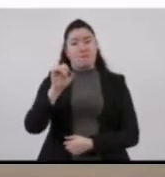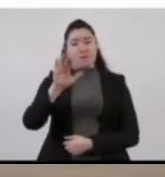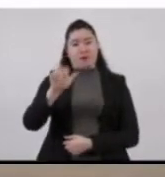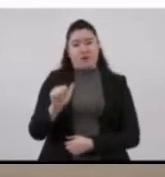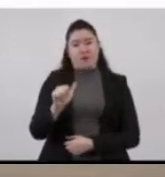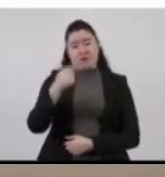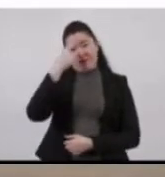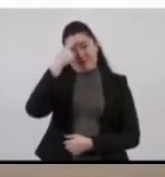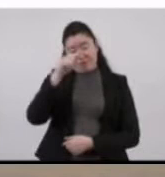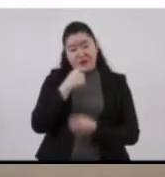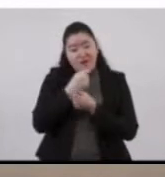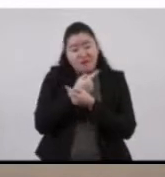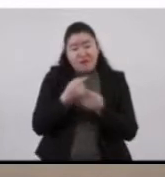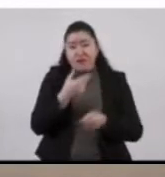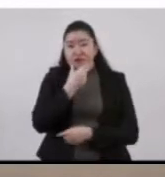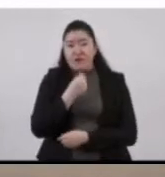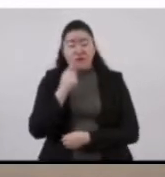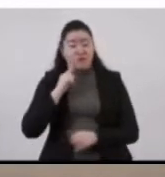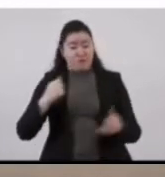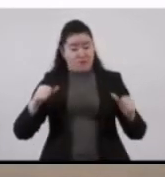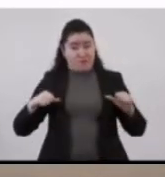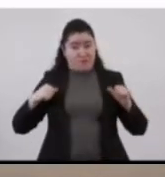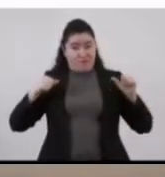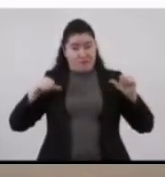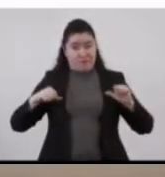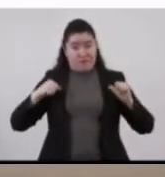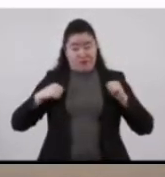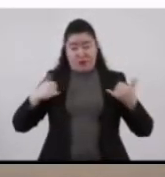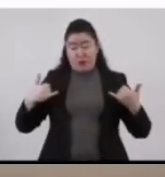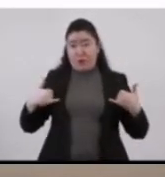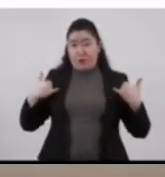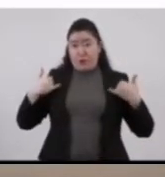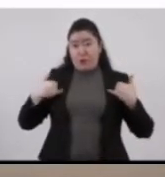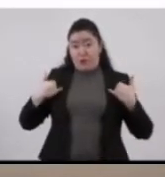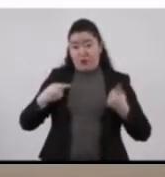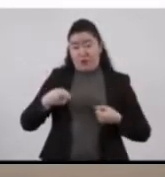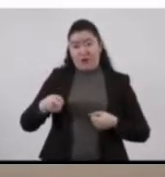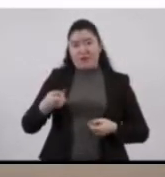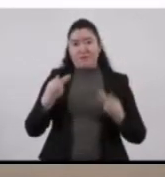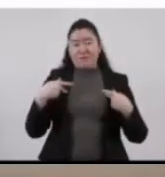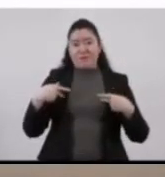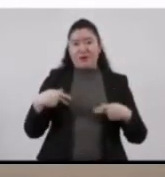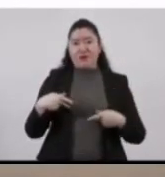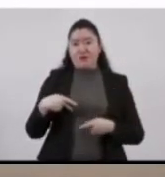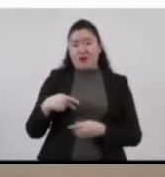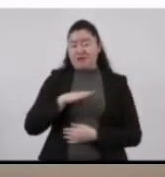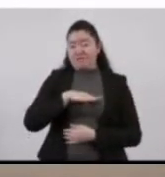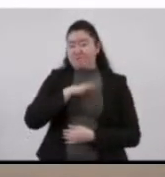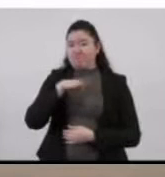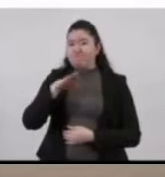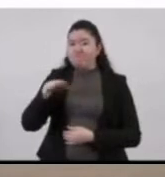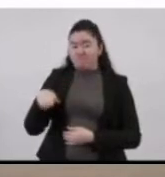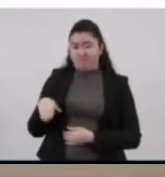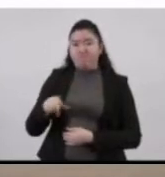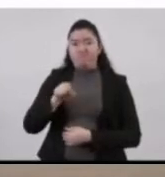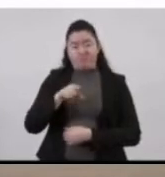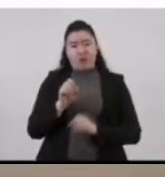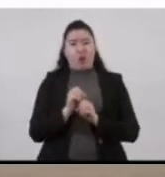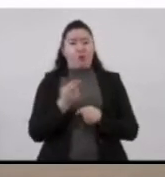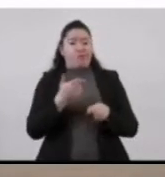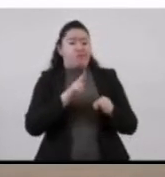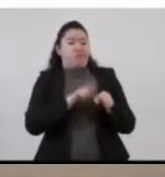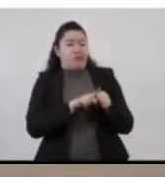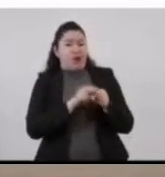atención e inclusión para niñas, niños, adolescentes y jóvenes familiares de las personas sensiblemente afectadas